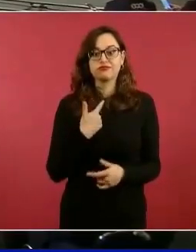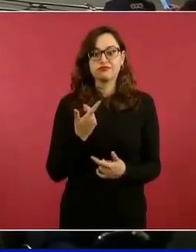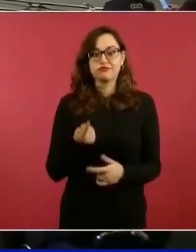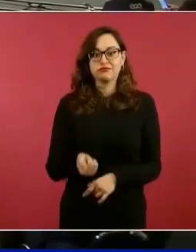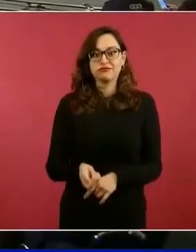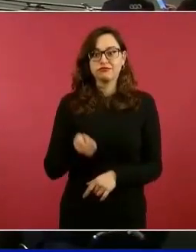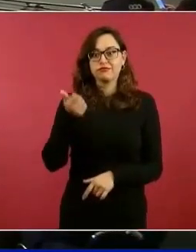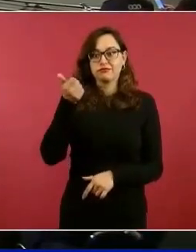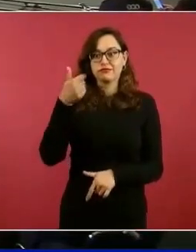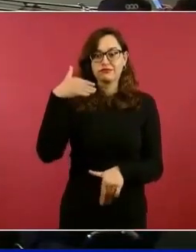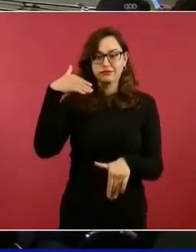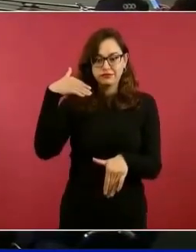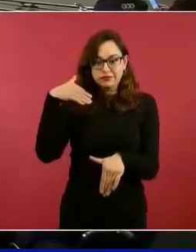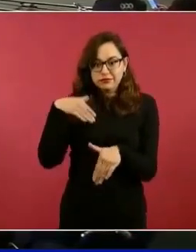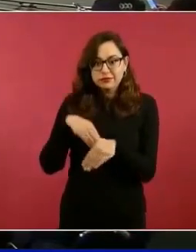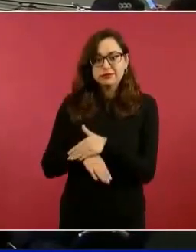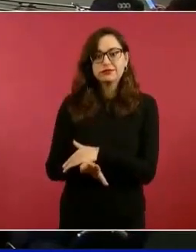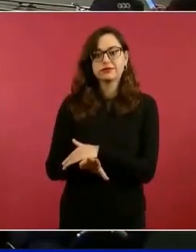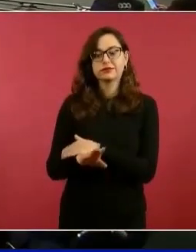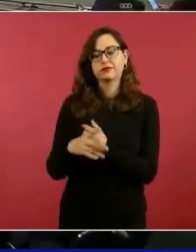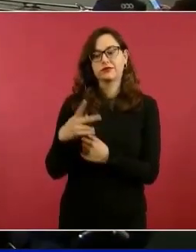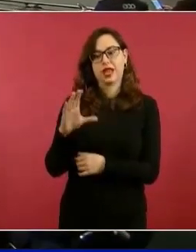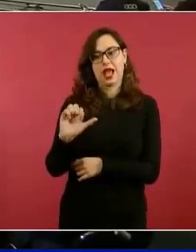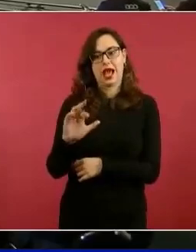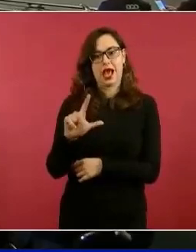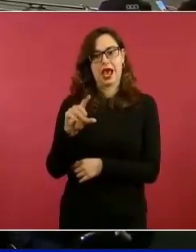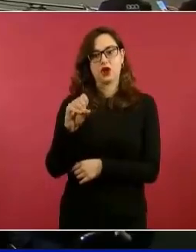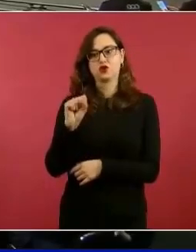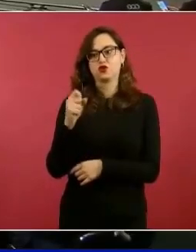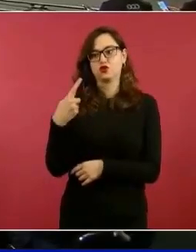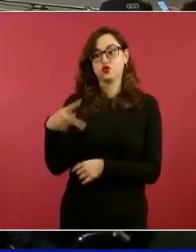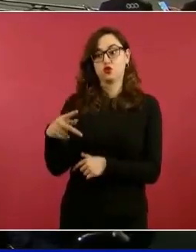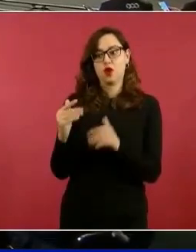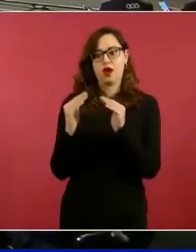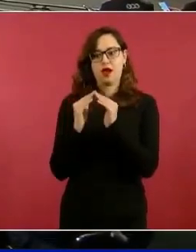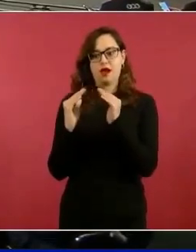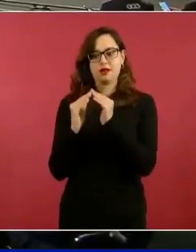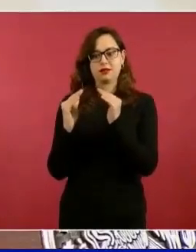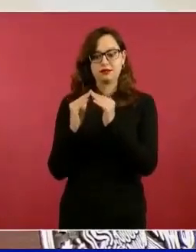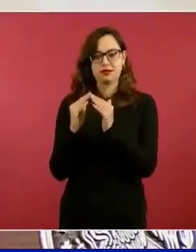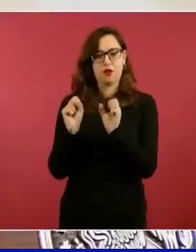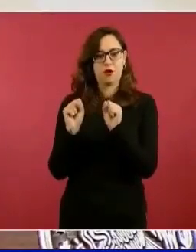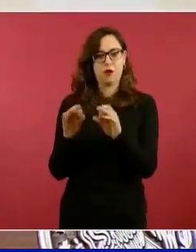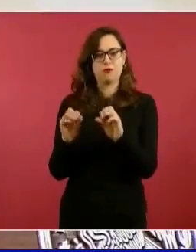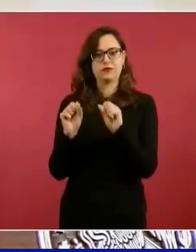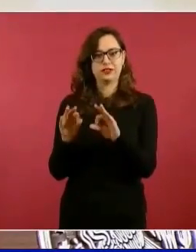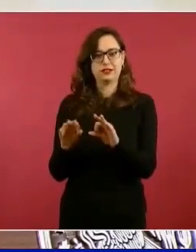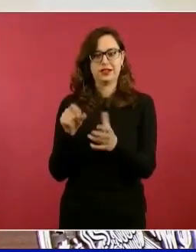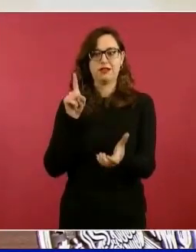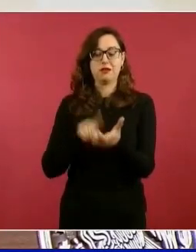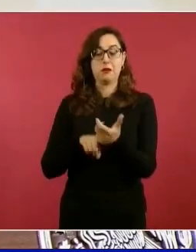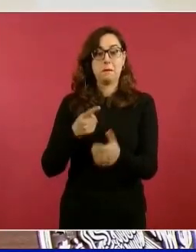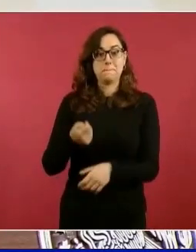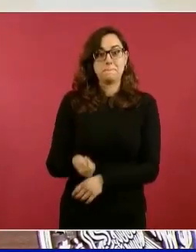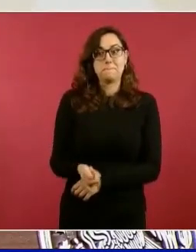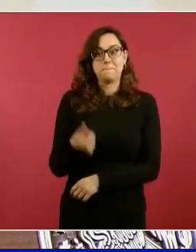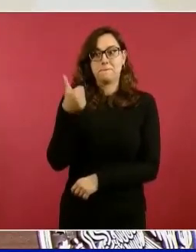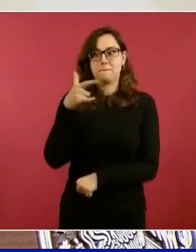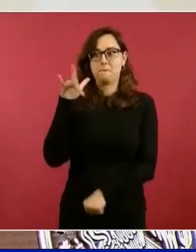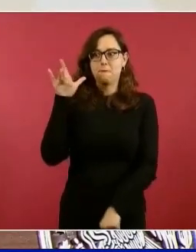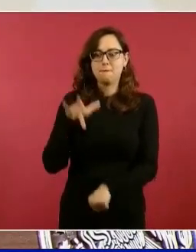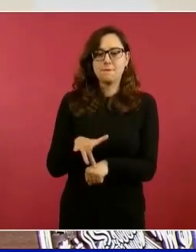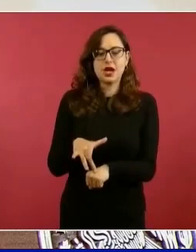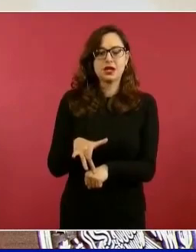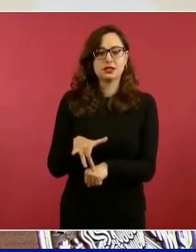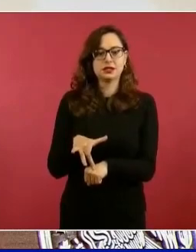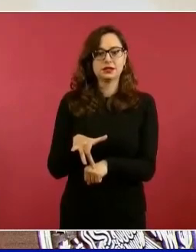la oficina de